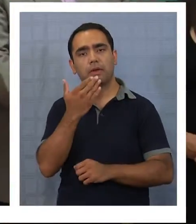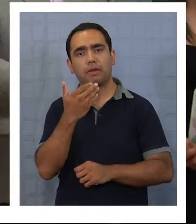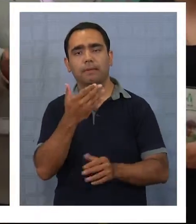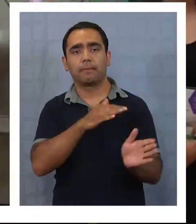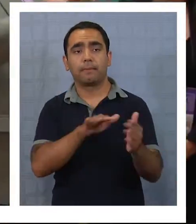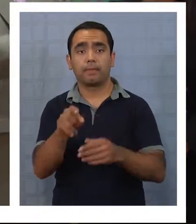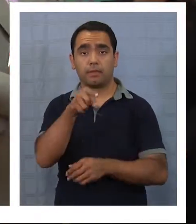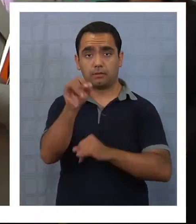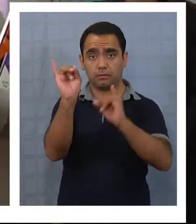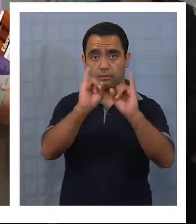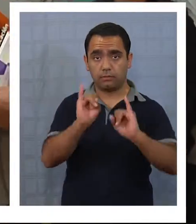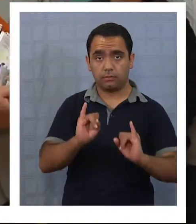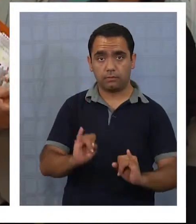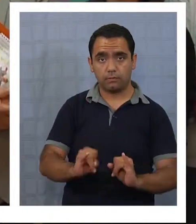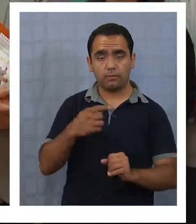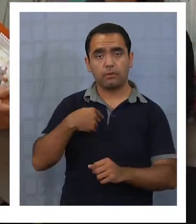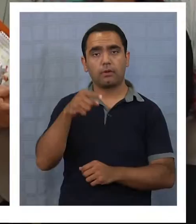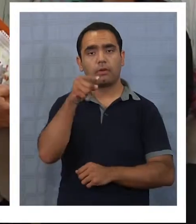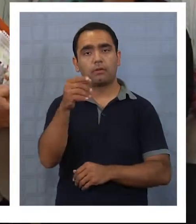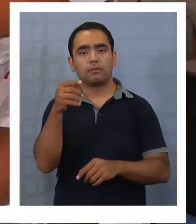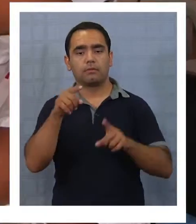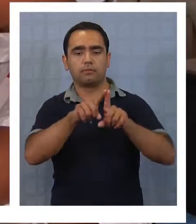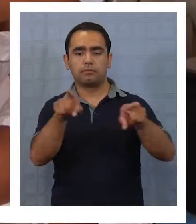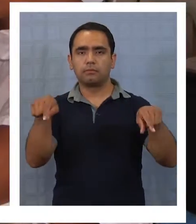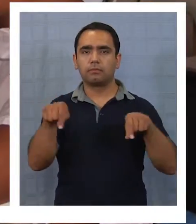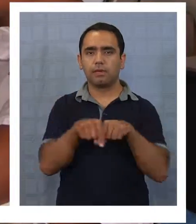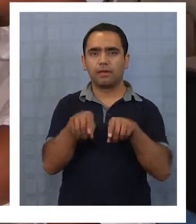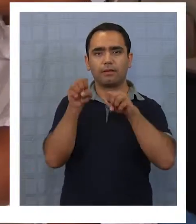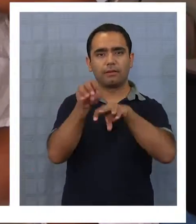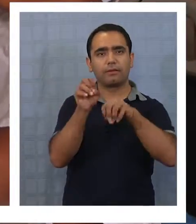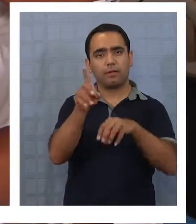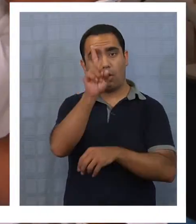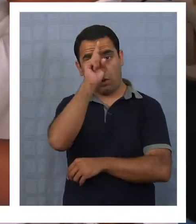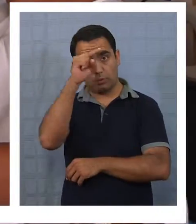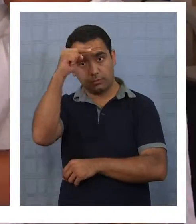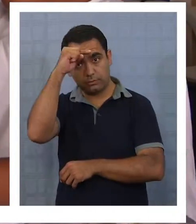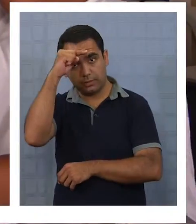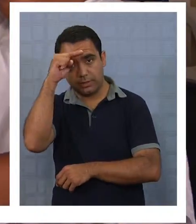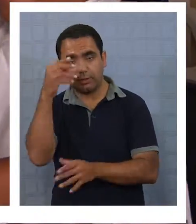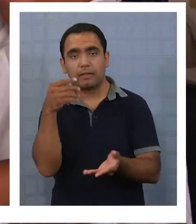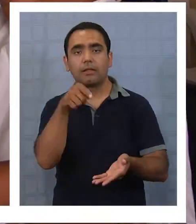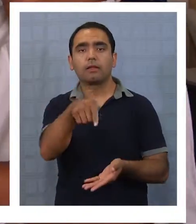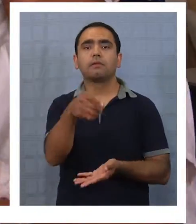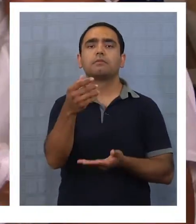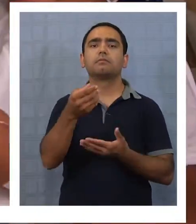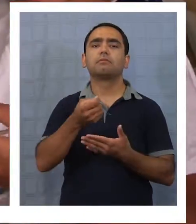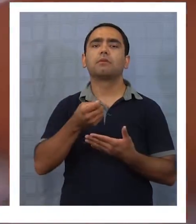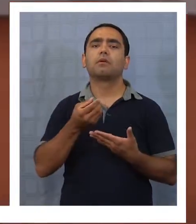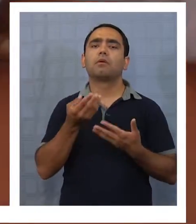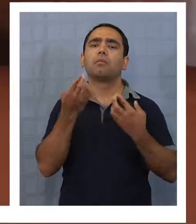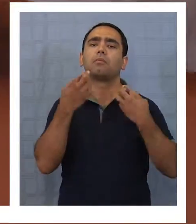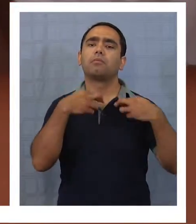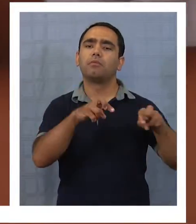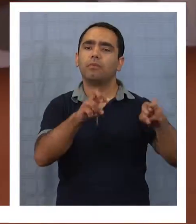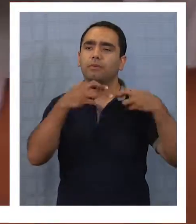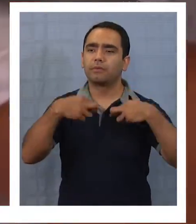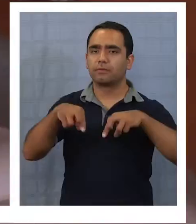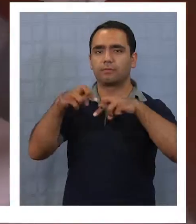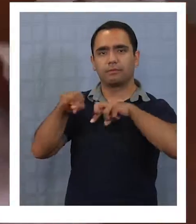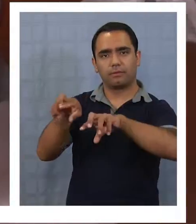forma, la implementación de las aulas hospitalarias en el hospital regional pretende entregar oportunidades